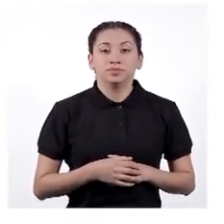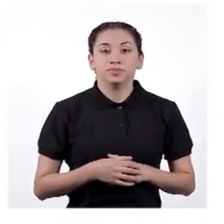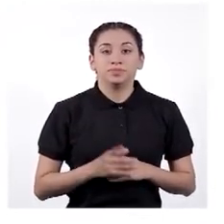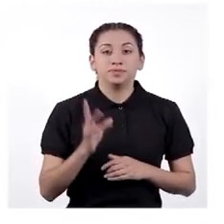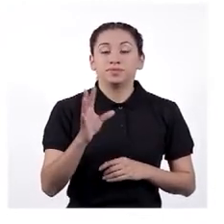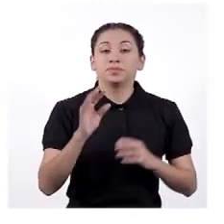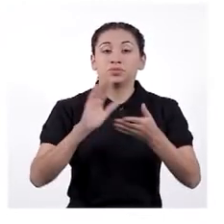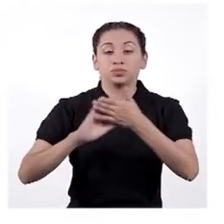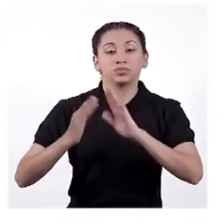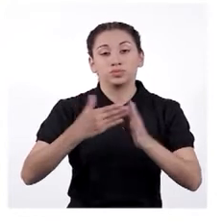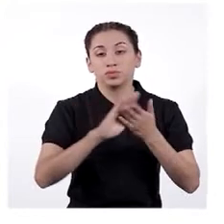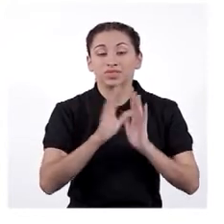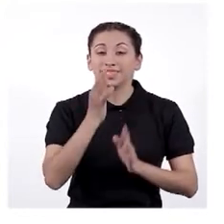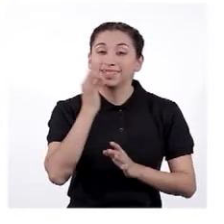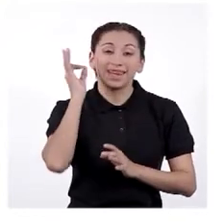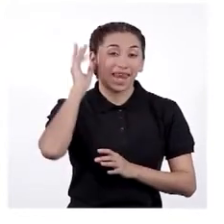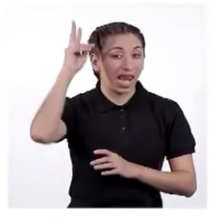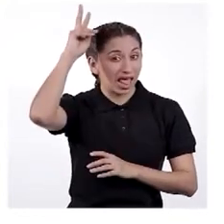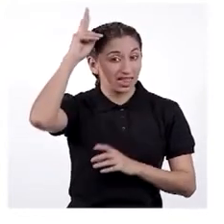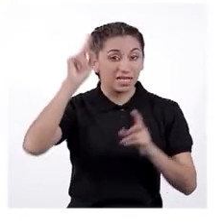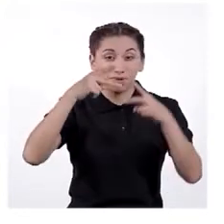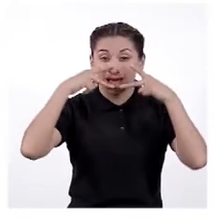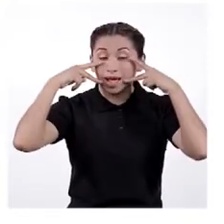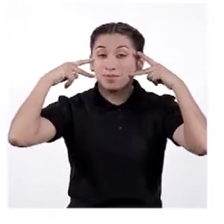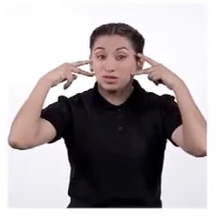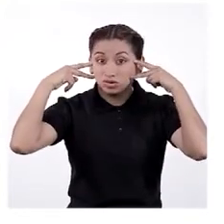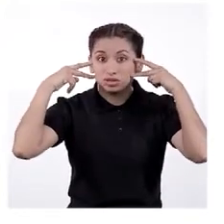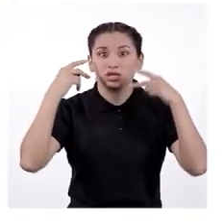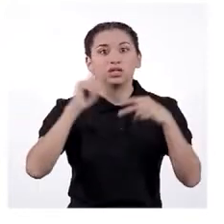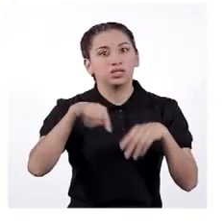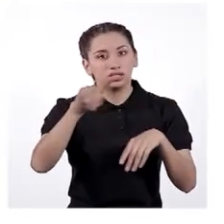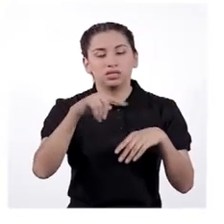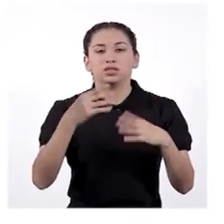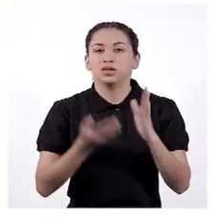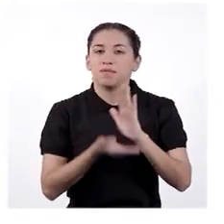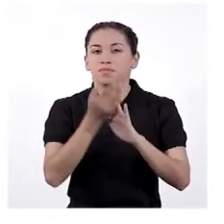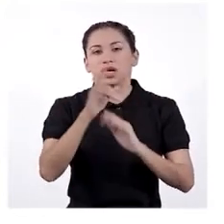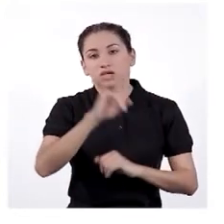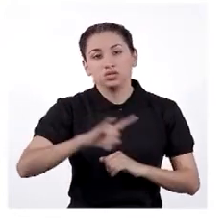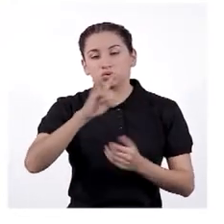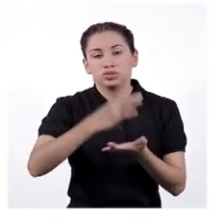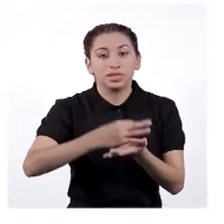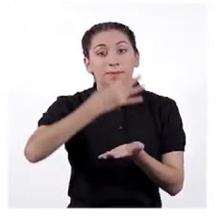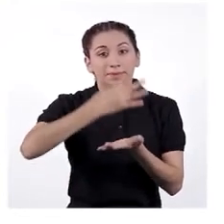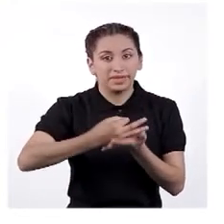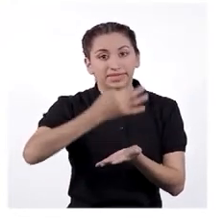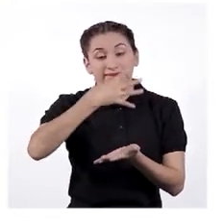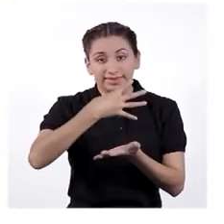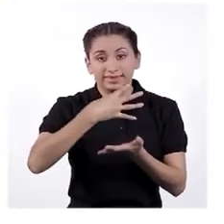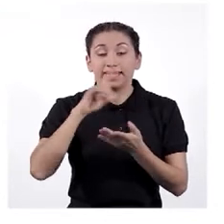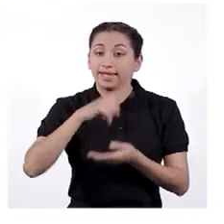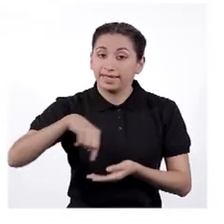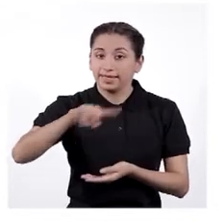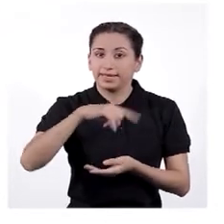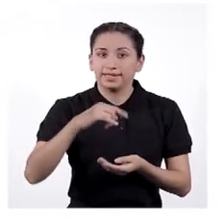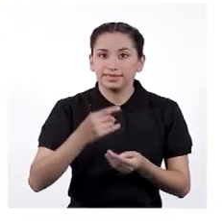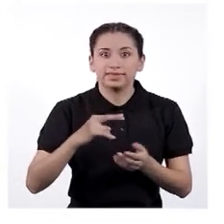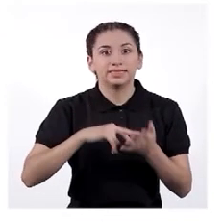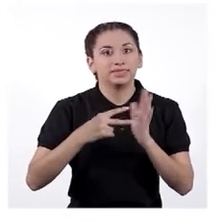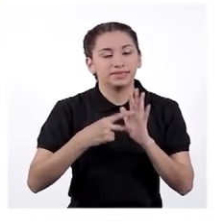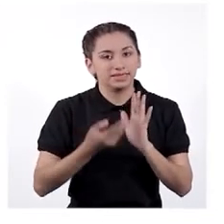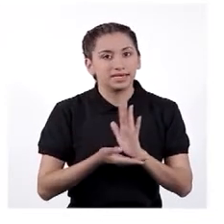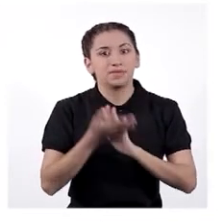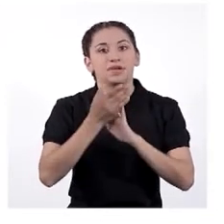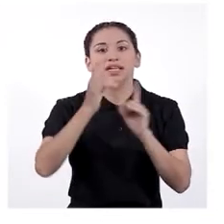población nativa de la Amazonía es la que más reconoce y recurre a la medicina tradicional, la cual es una